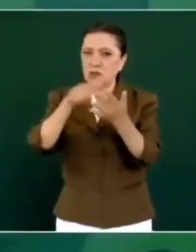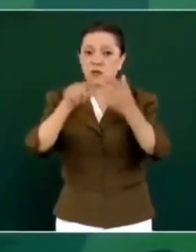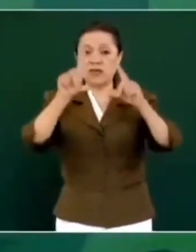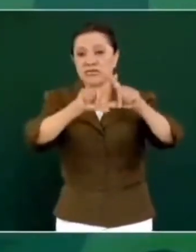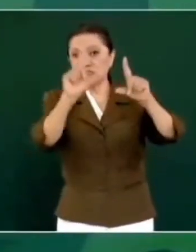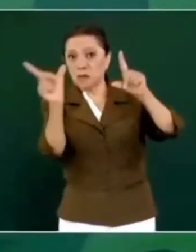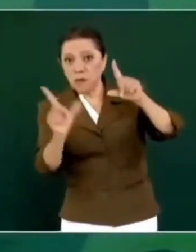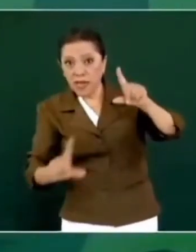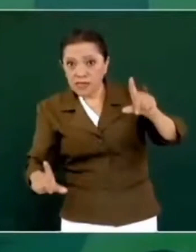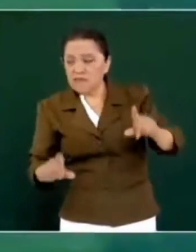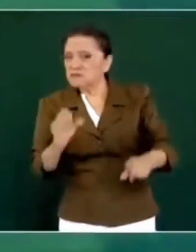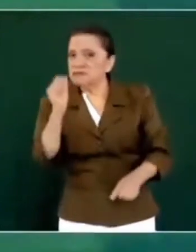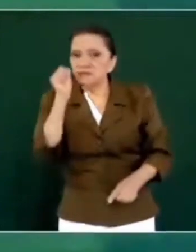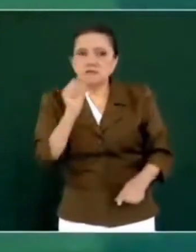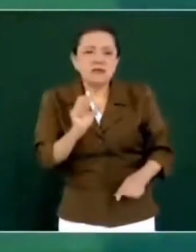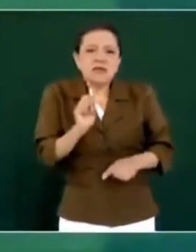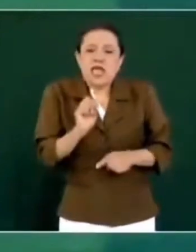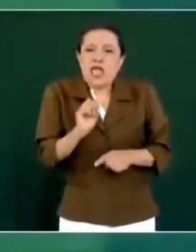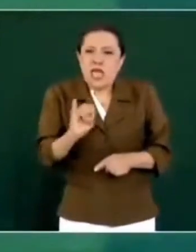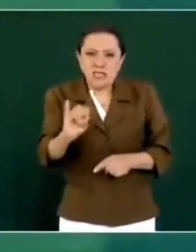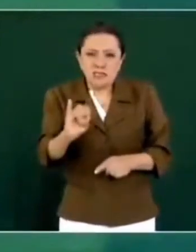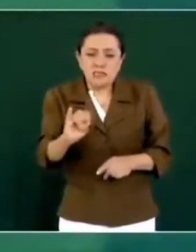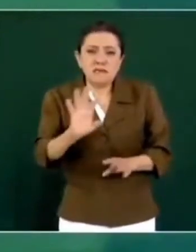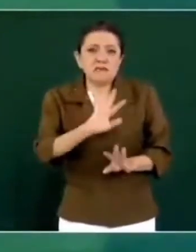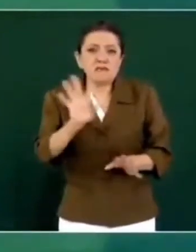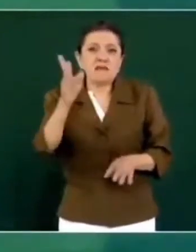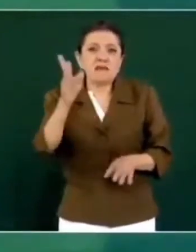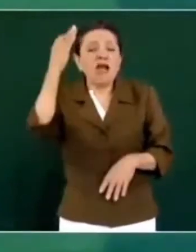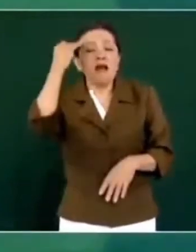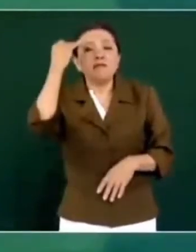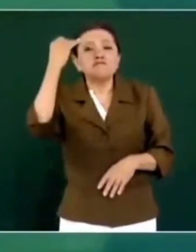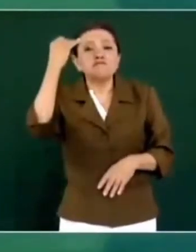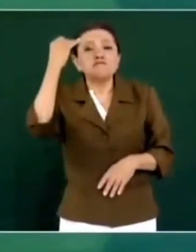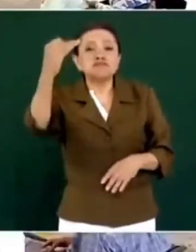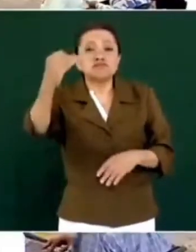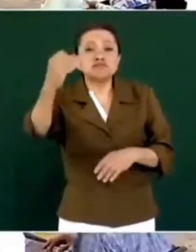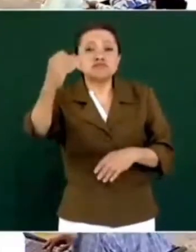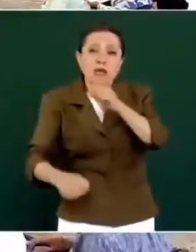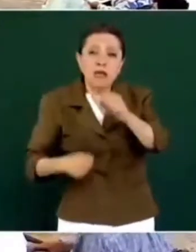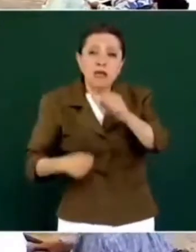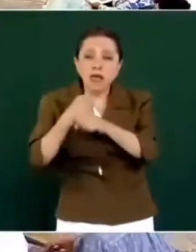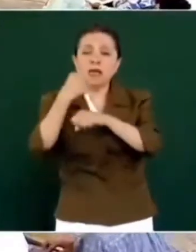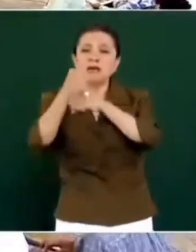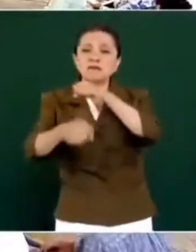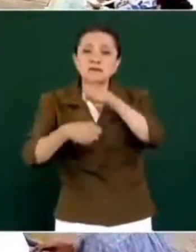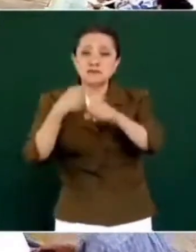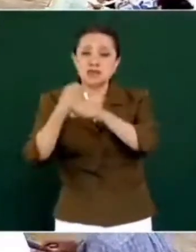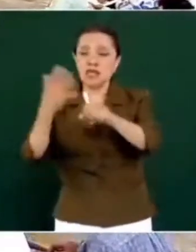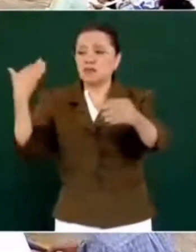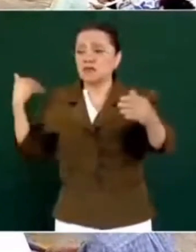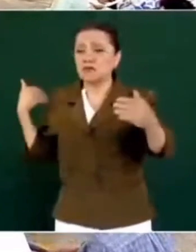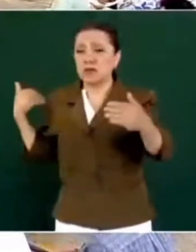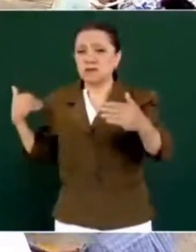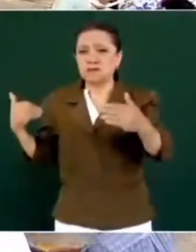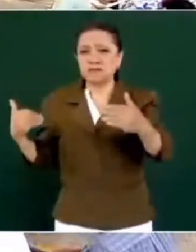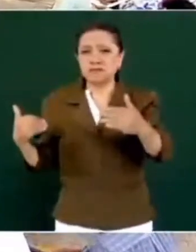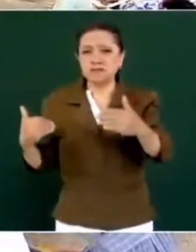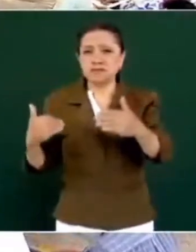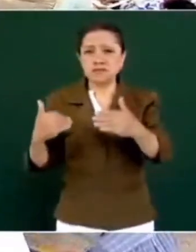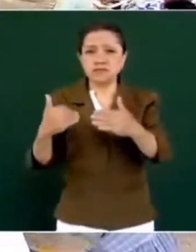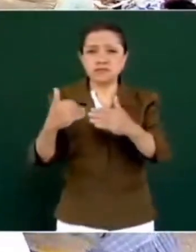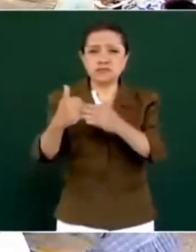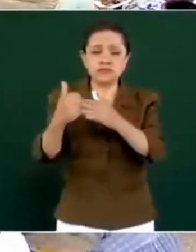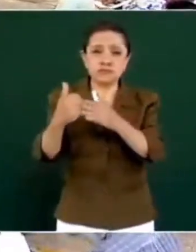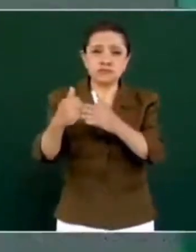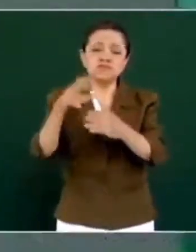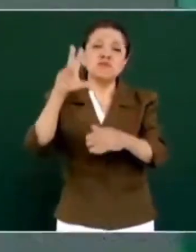después de años de que no regularizaban las